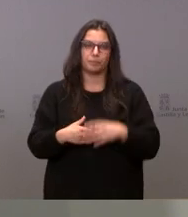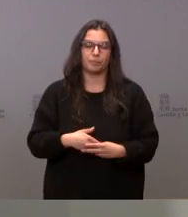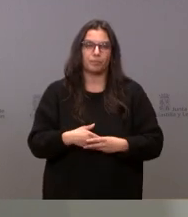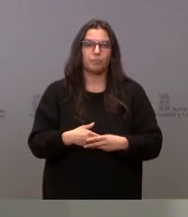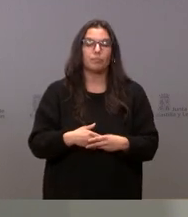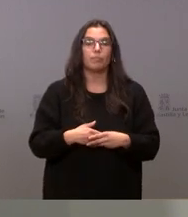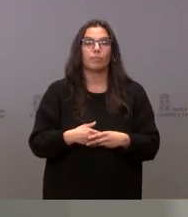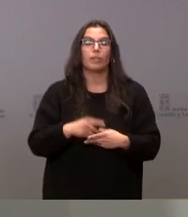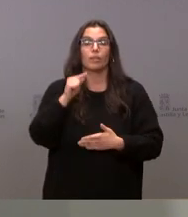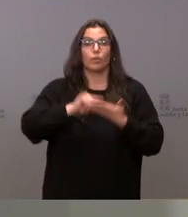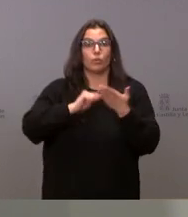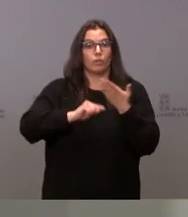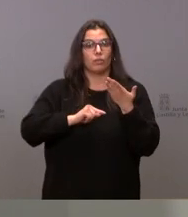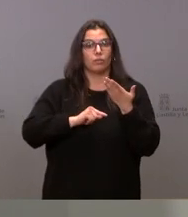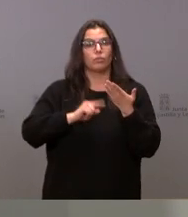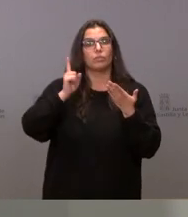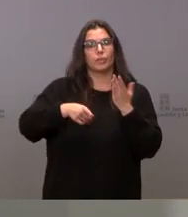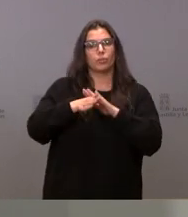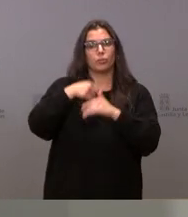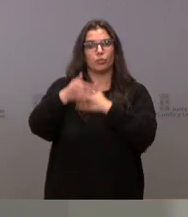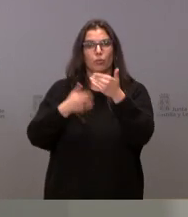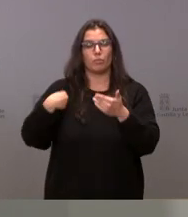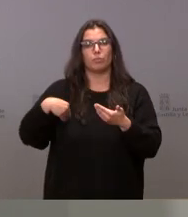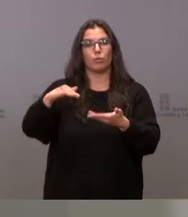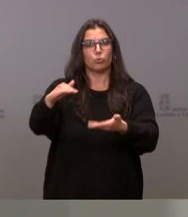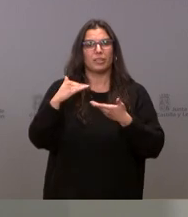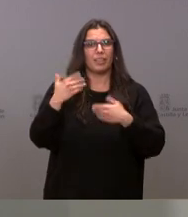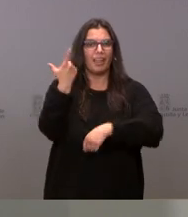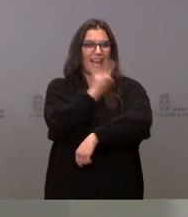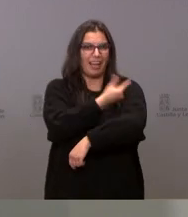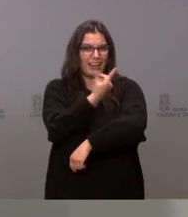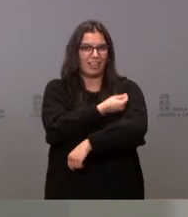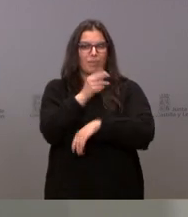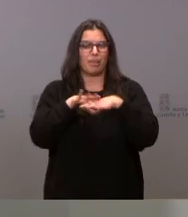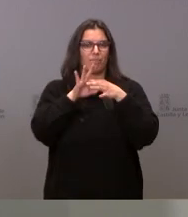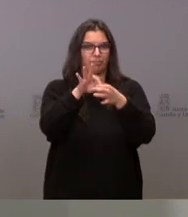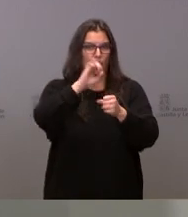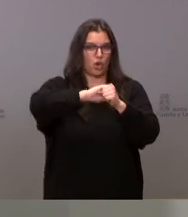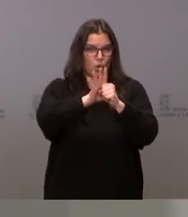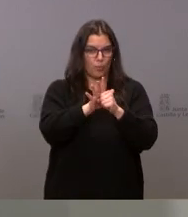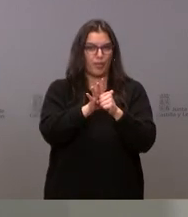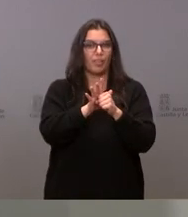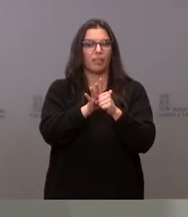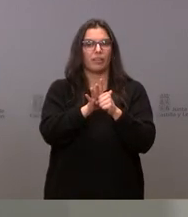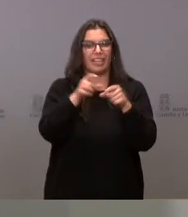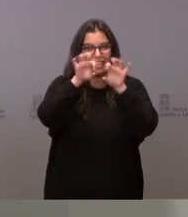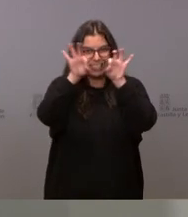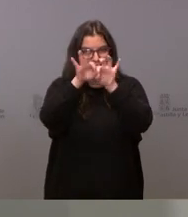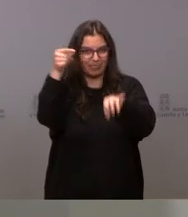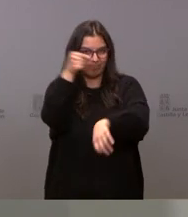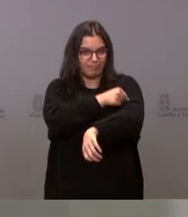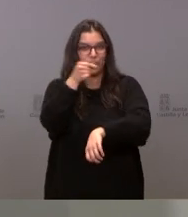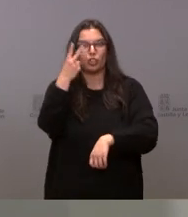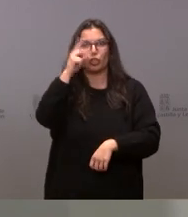Seguimos contratando suministro para jeringas para vacunación COVID, por 2,5 millones de